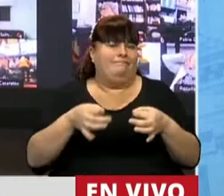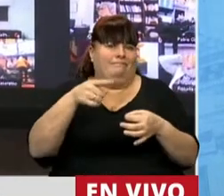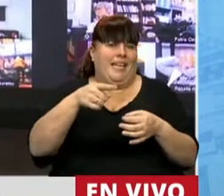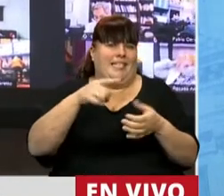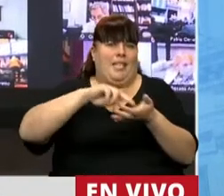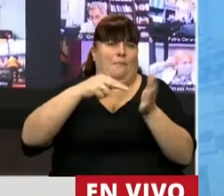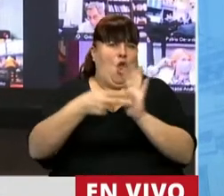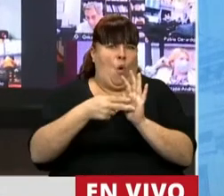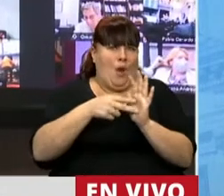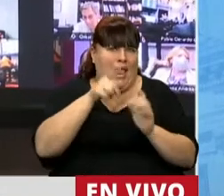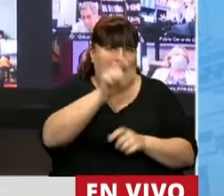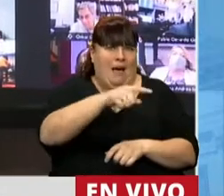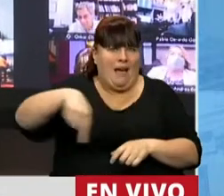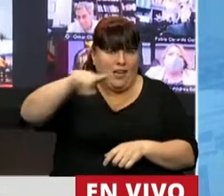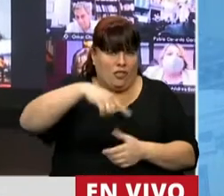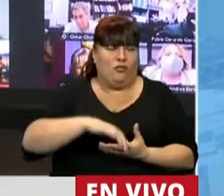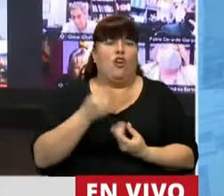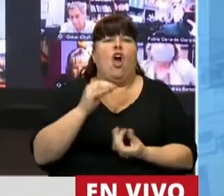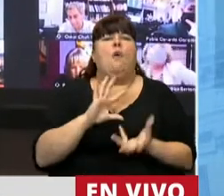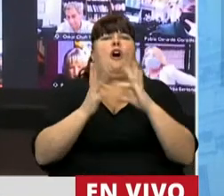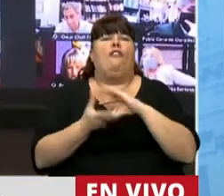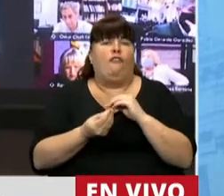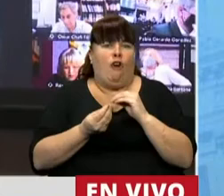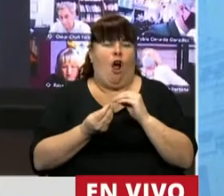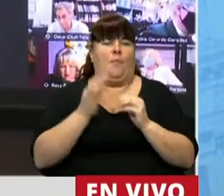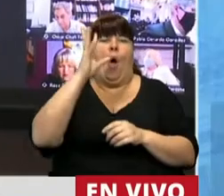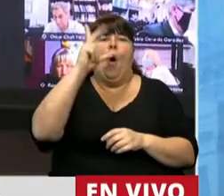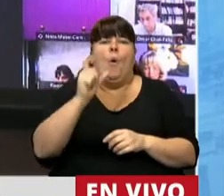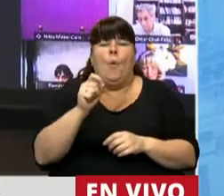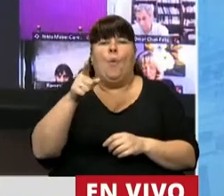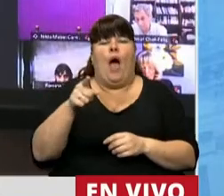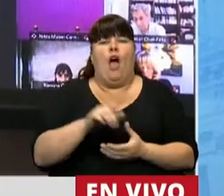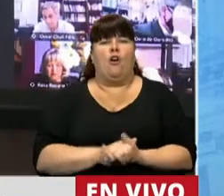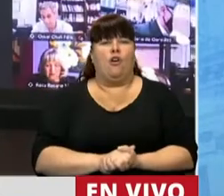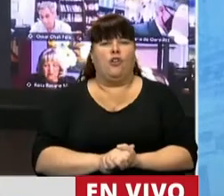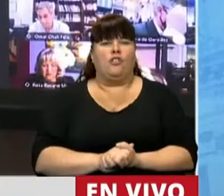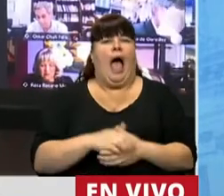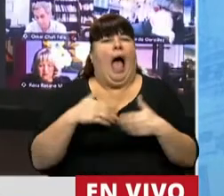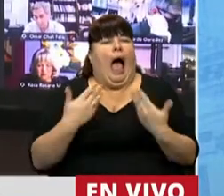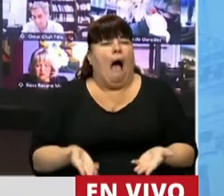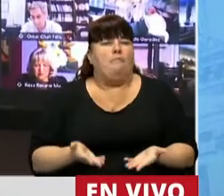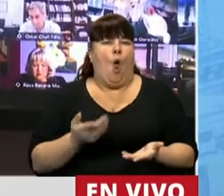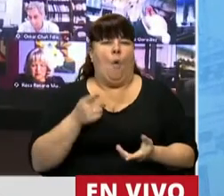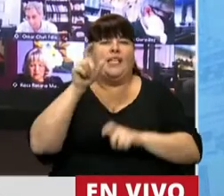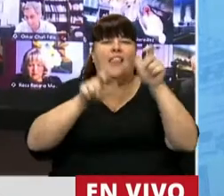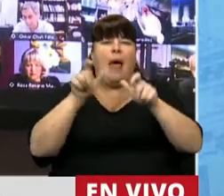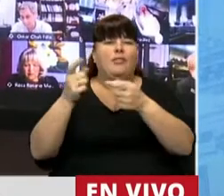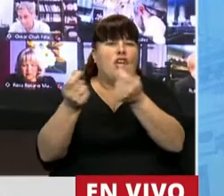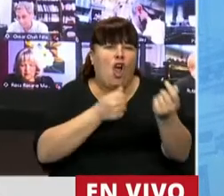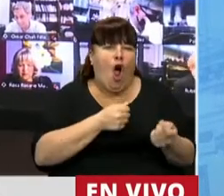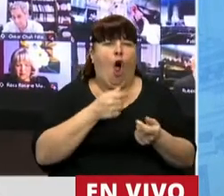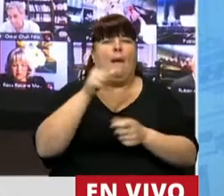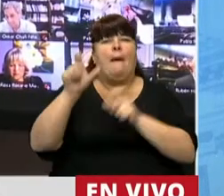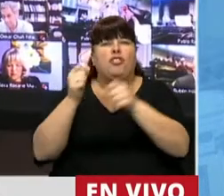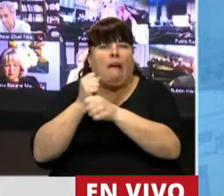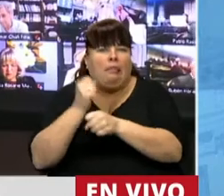este problema de qué manera los bancos específicamente se aprovechan de los consumidores, de